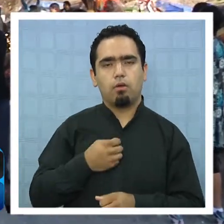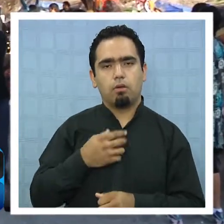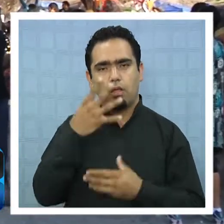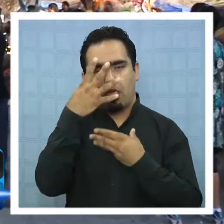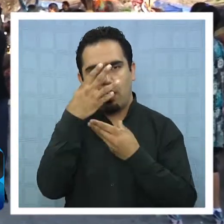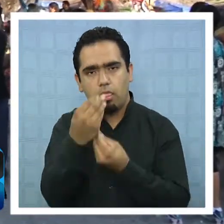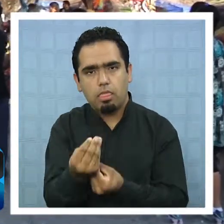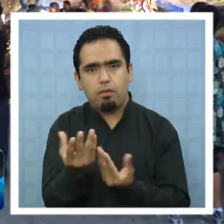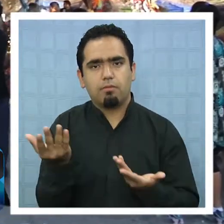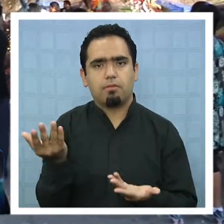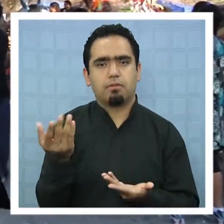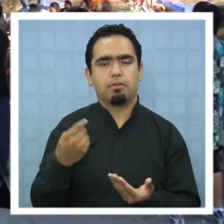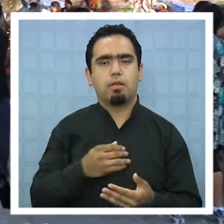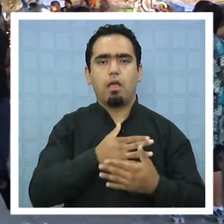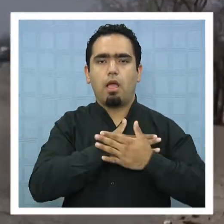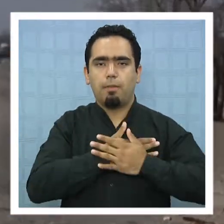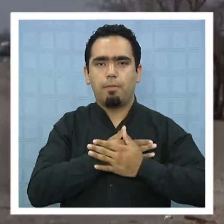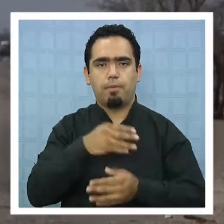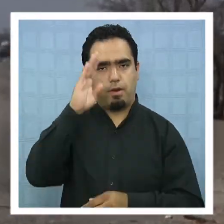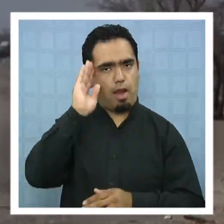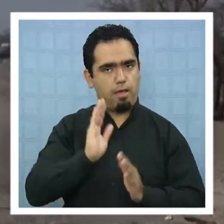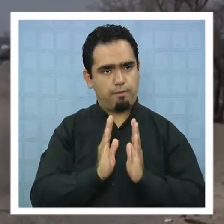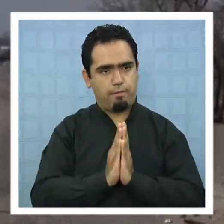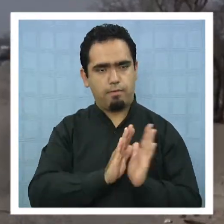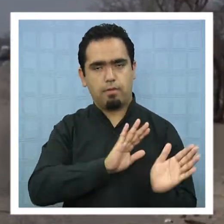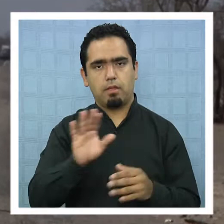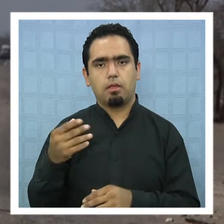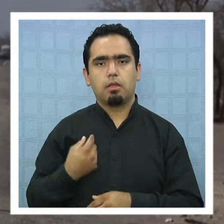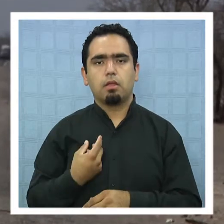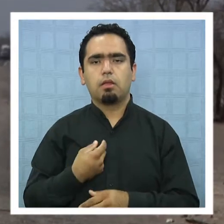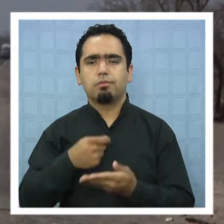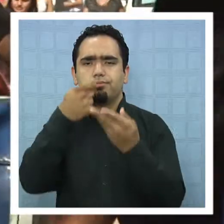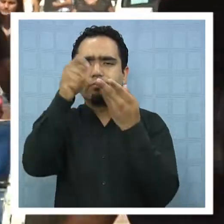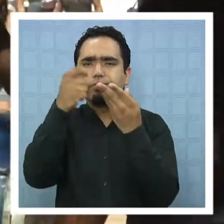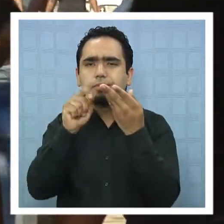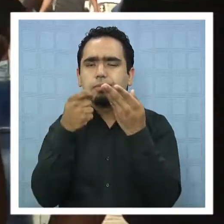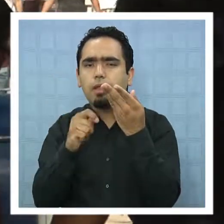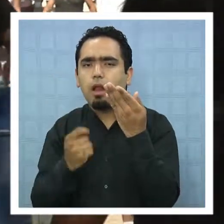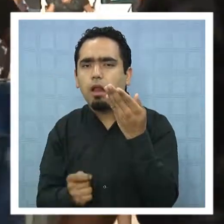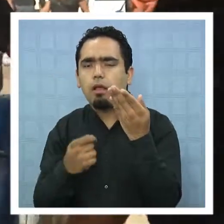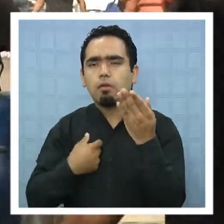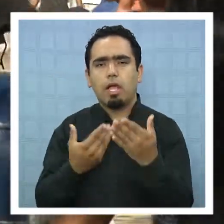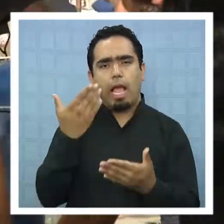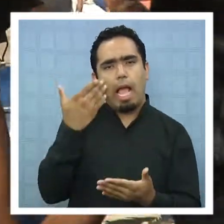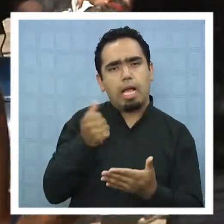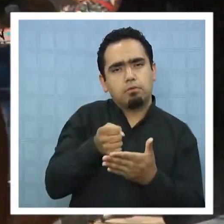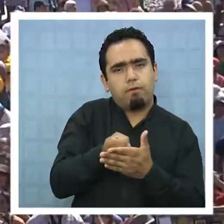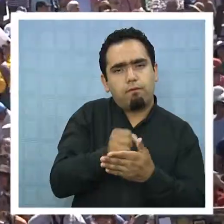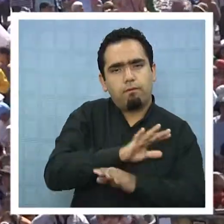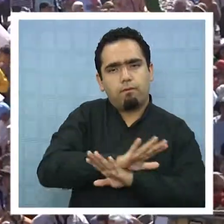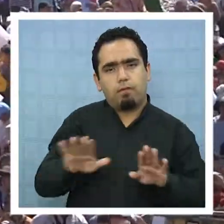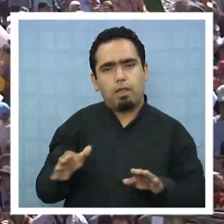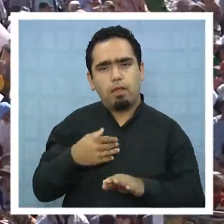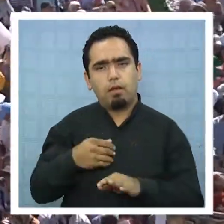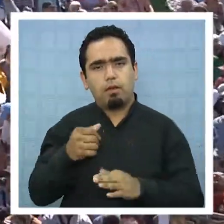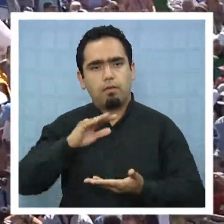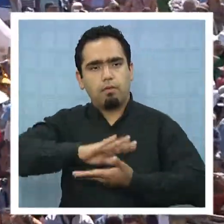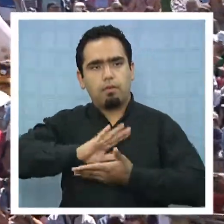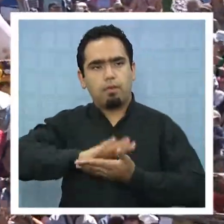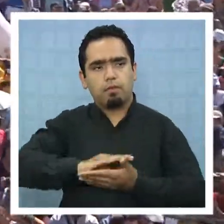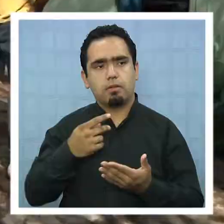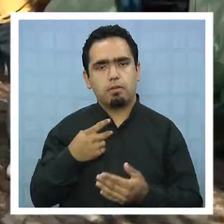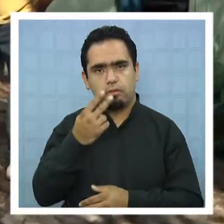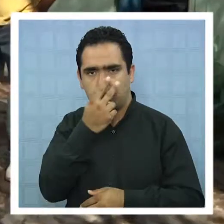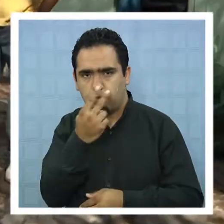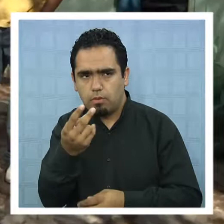amor a la visión. El balance a poco de finalizar la fiesta es positivo, considerando el importante